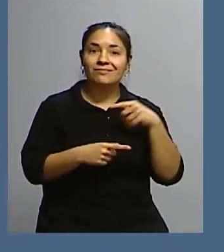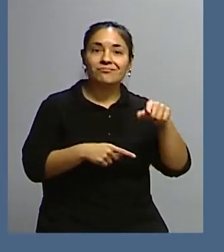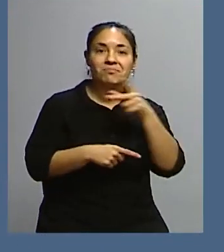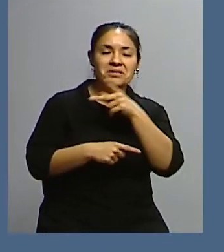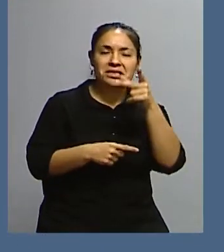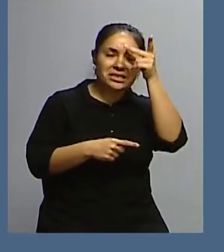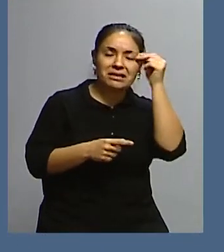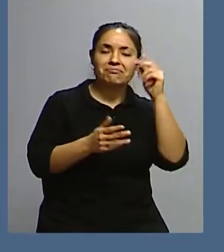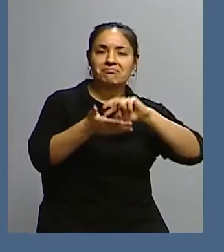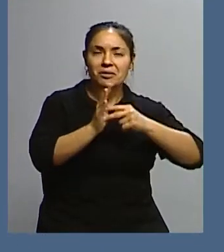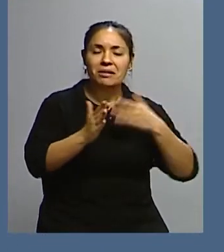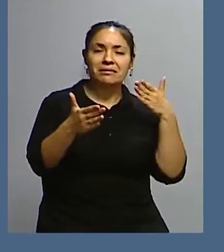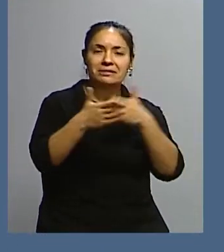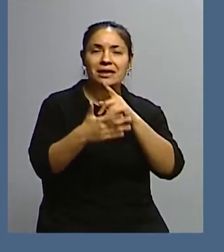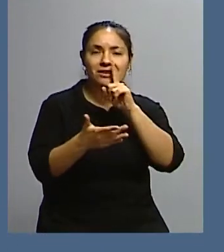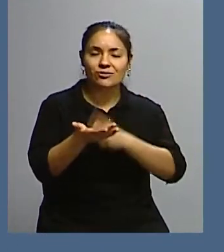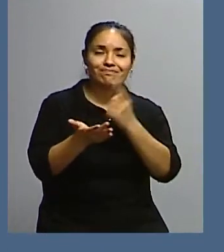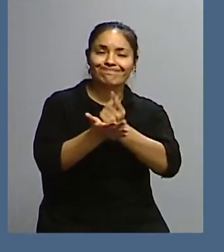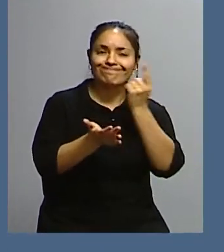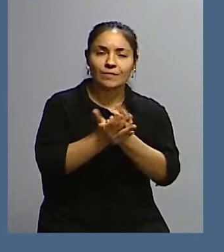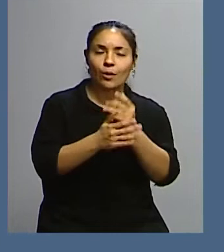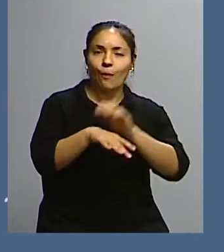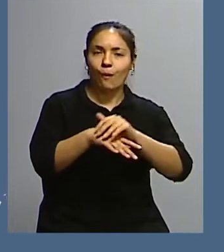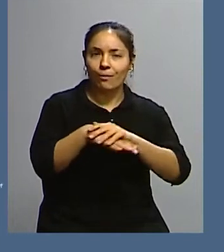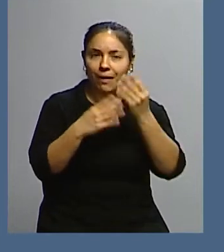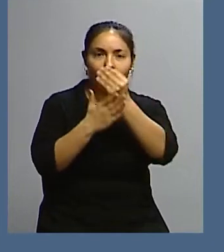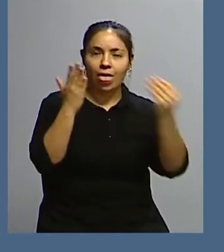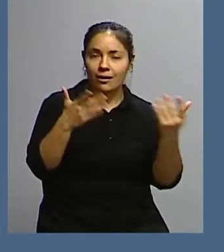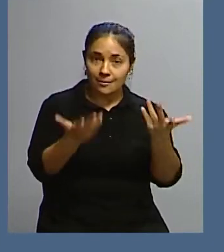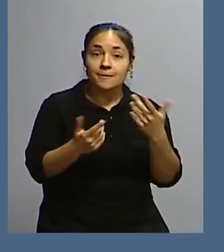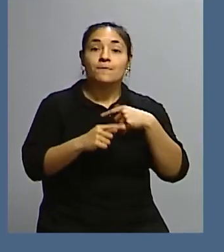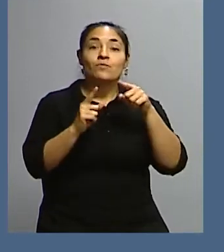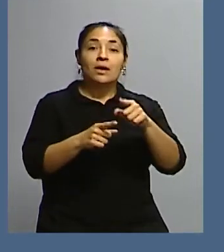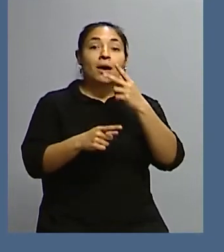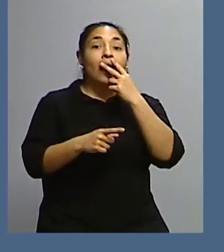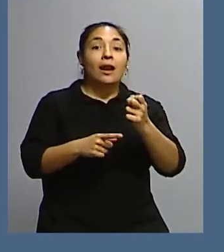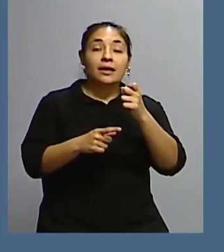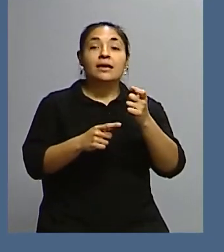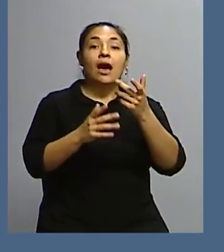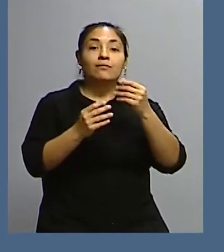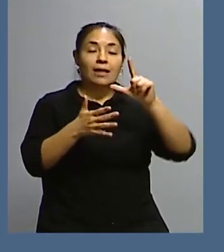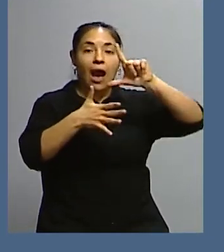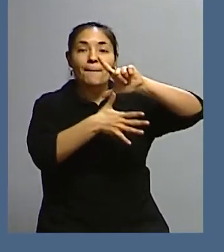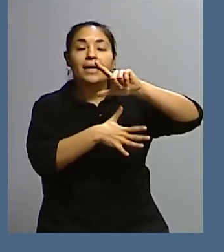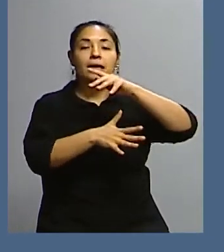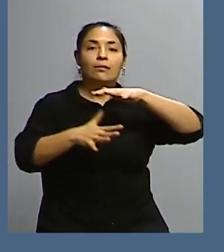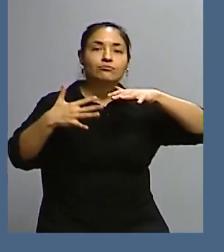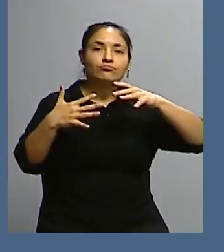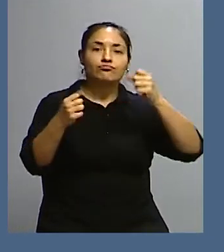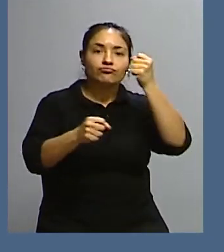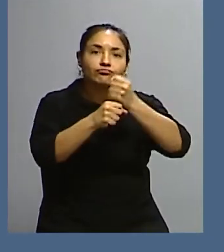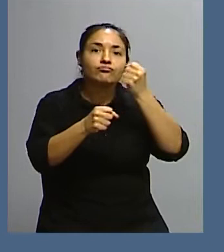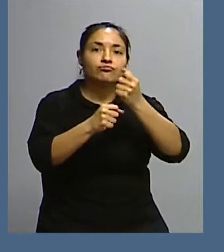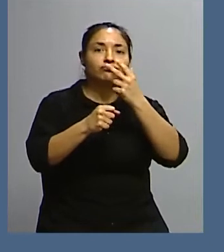de procesos, en los cuales también se analiza la matriz energética de América Latina. Entonces, creo que es